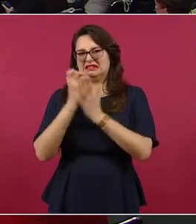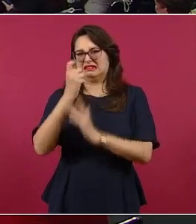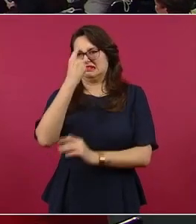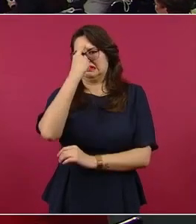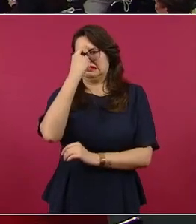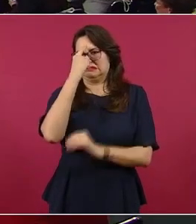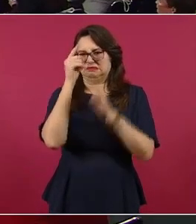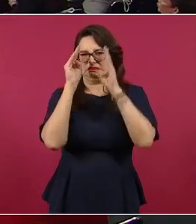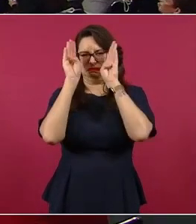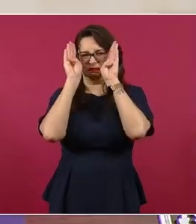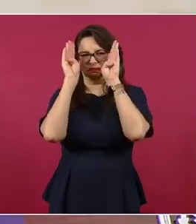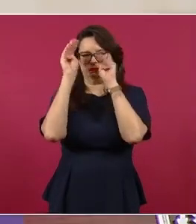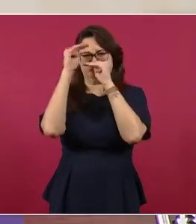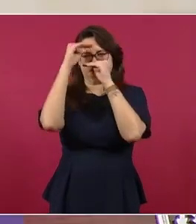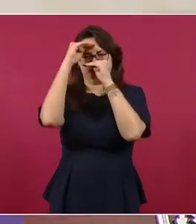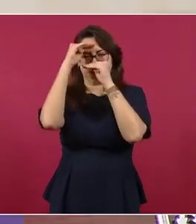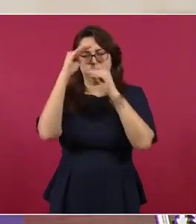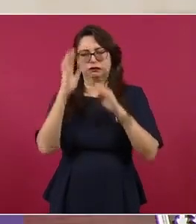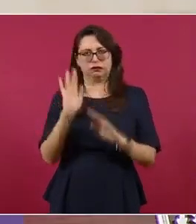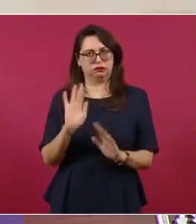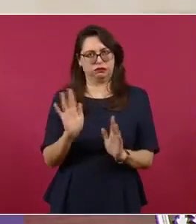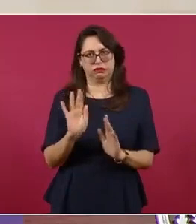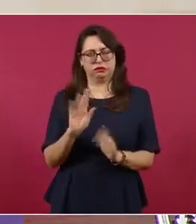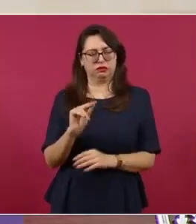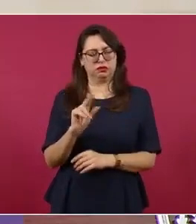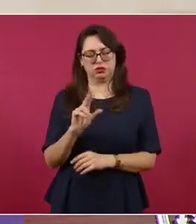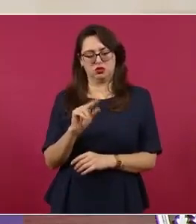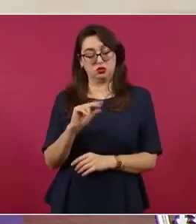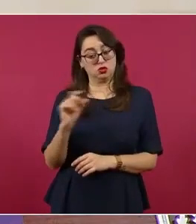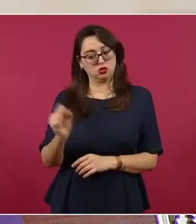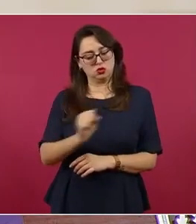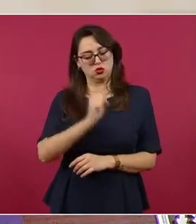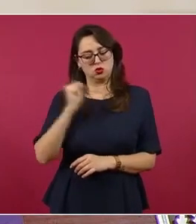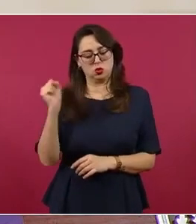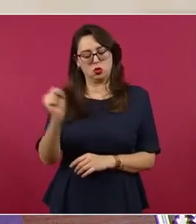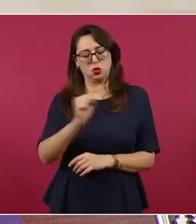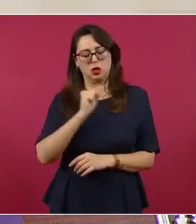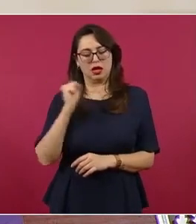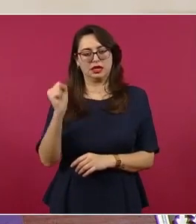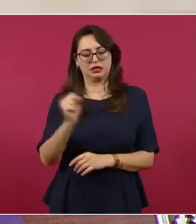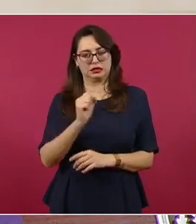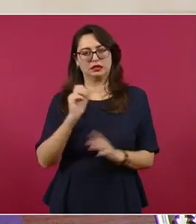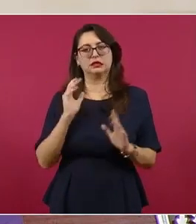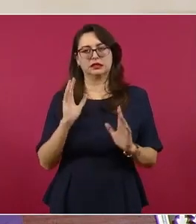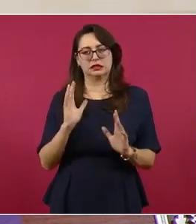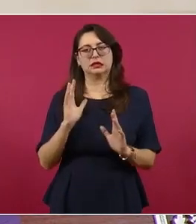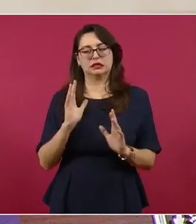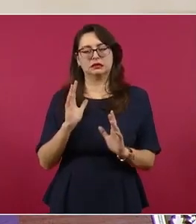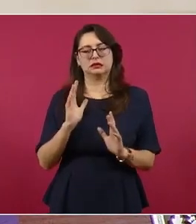nuestro proceso histórico siempre ha sido popular,